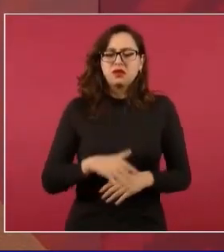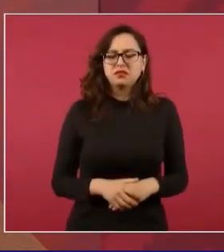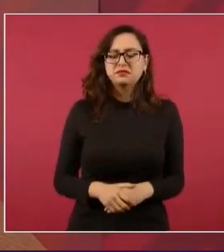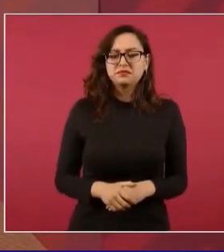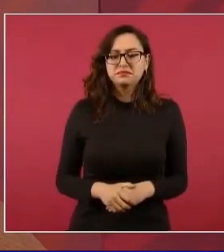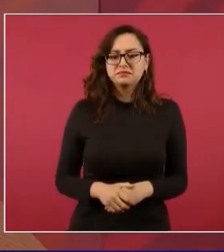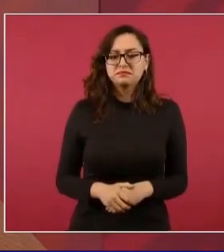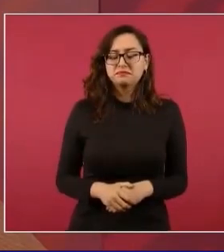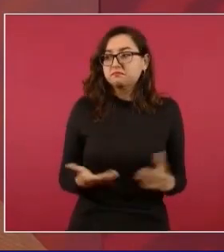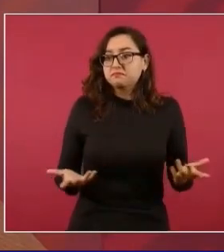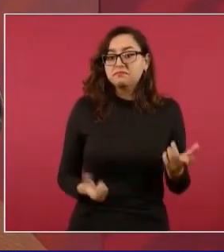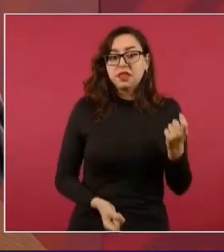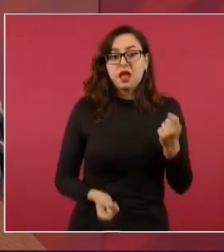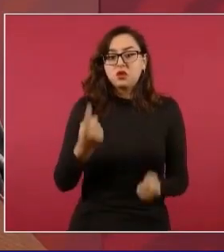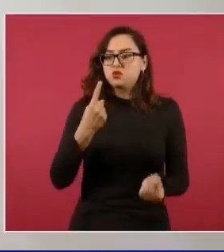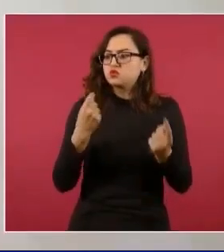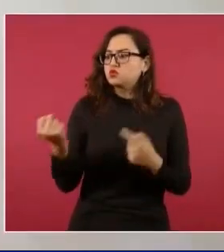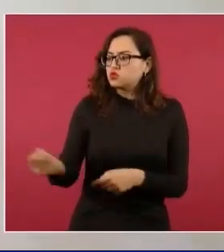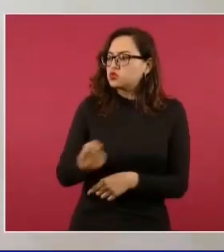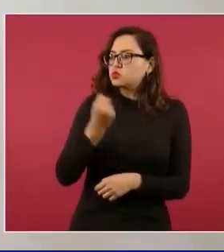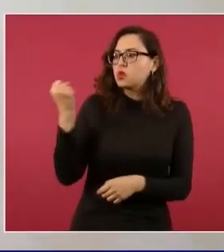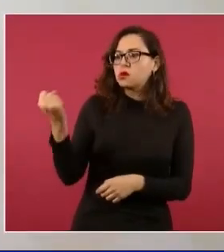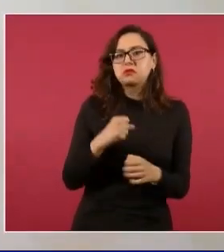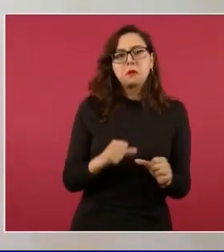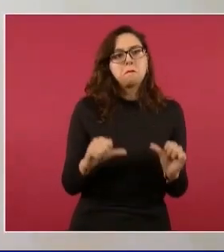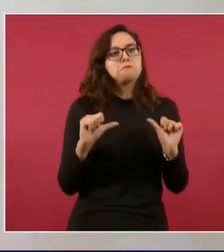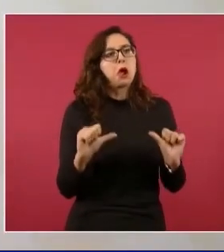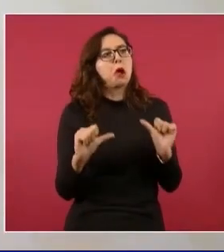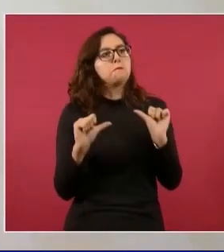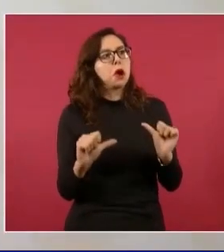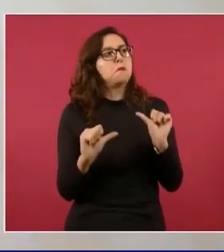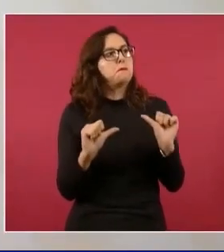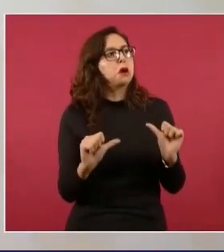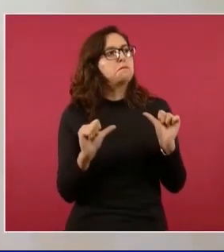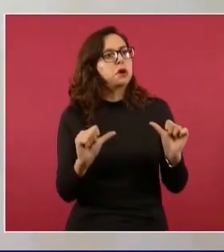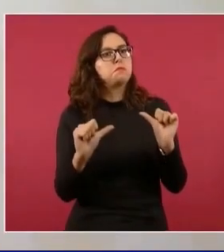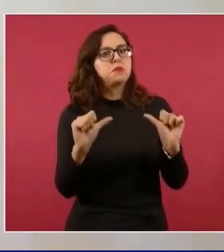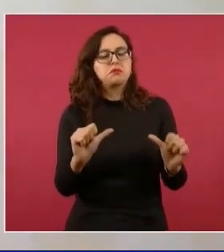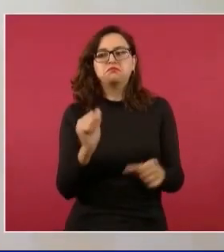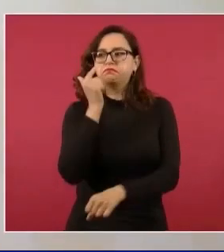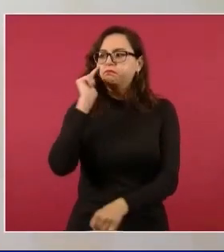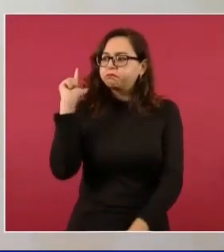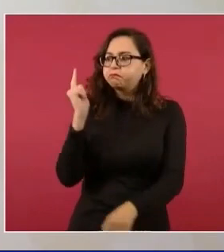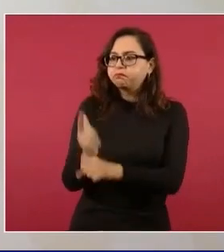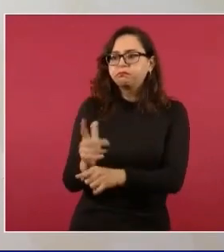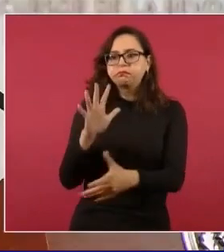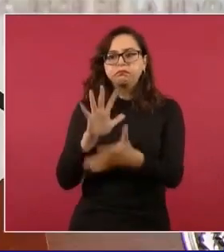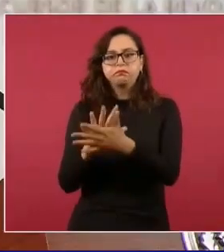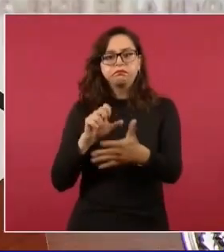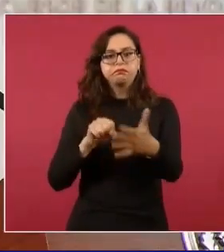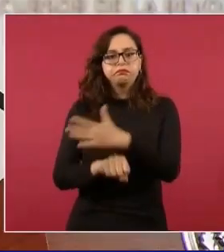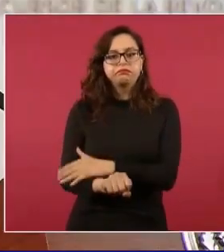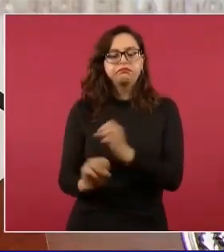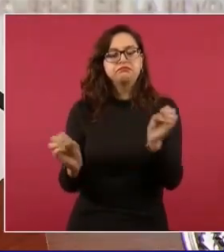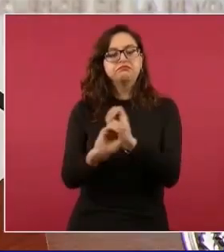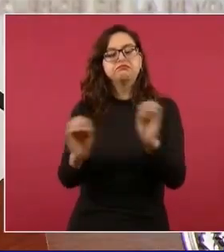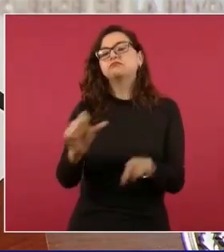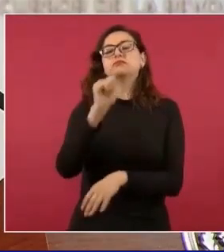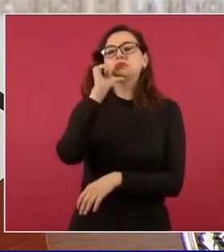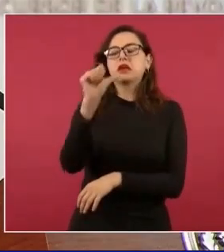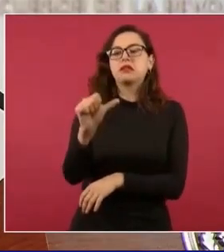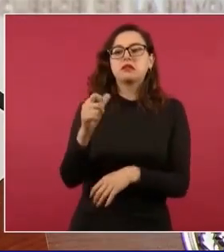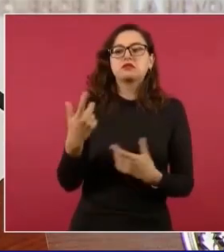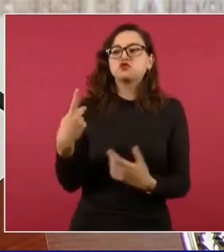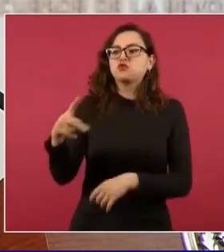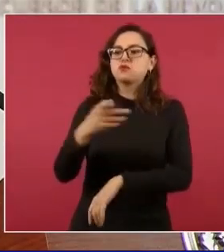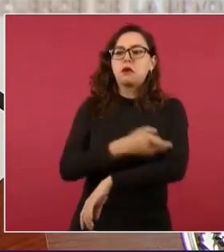o no lo metan a la cárcel y no tenga que afectar hasta a su